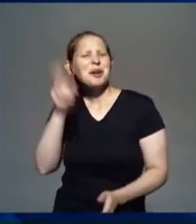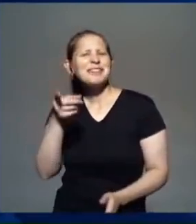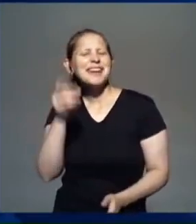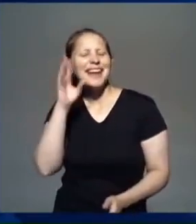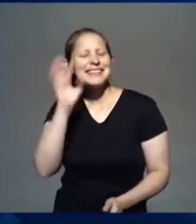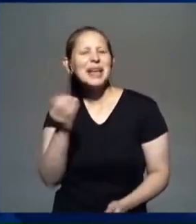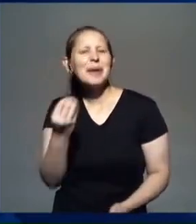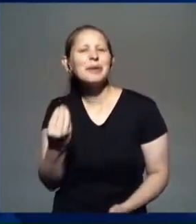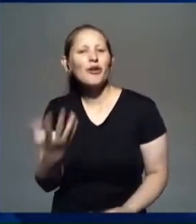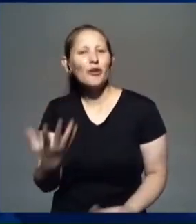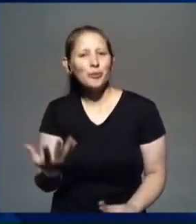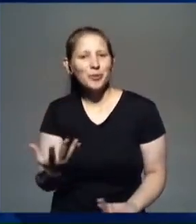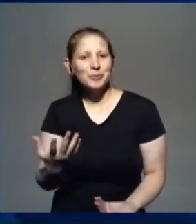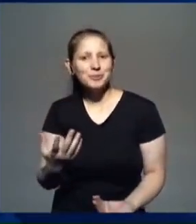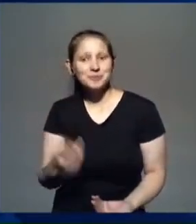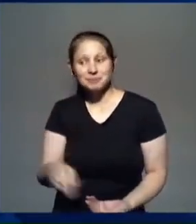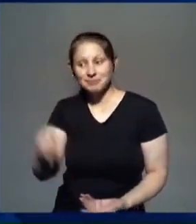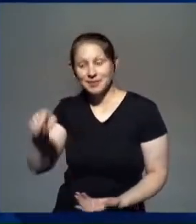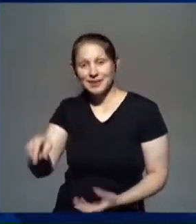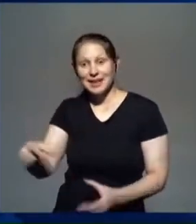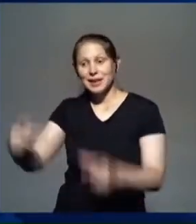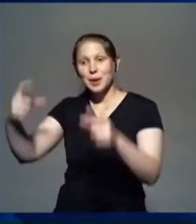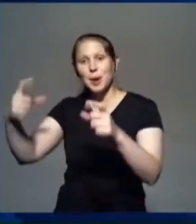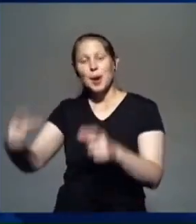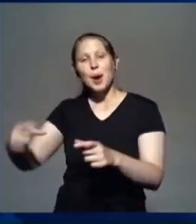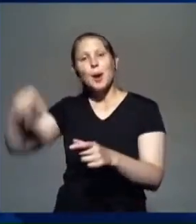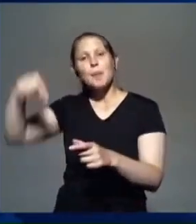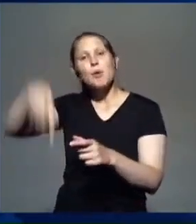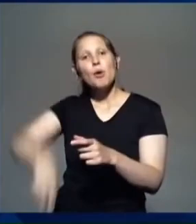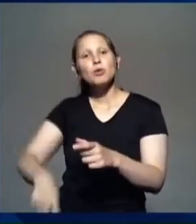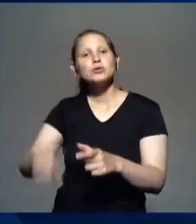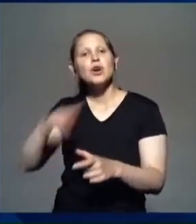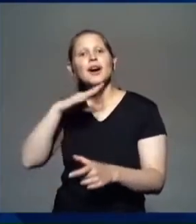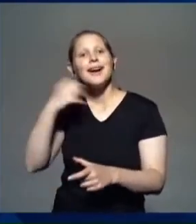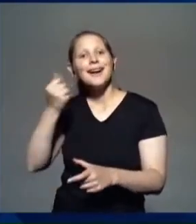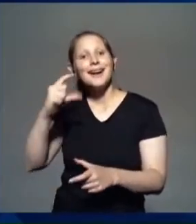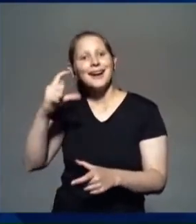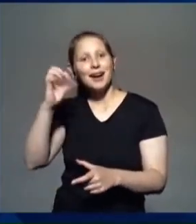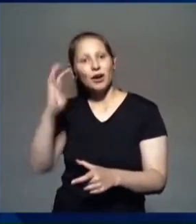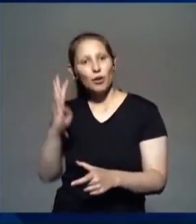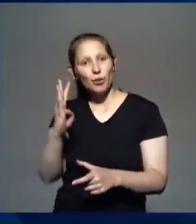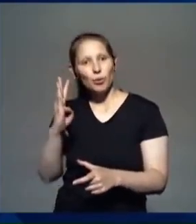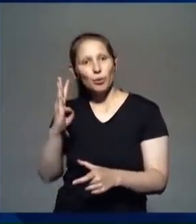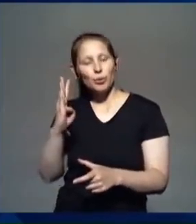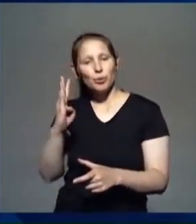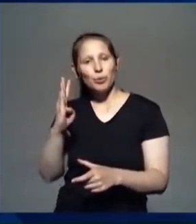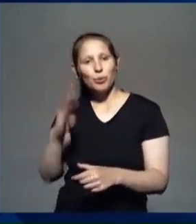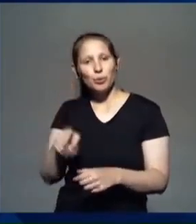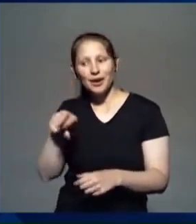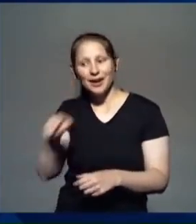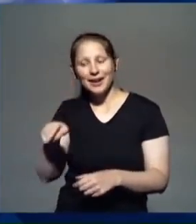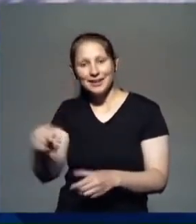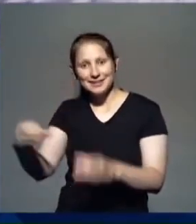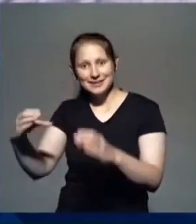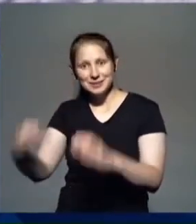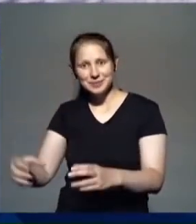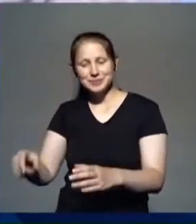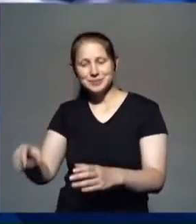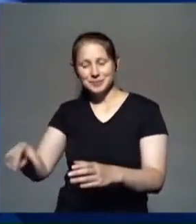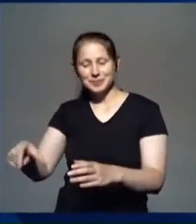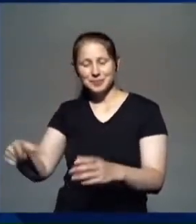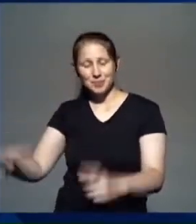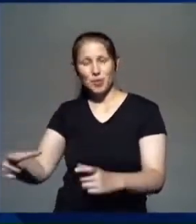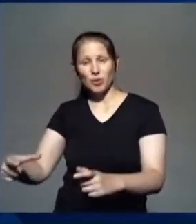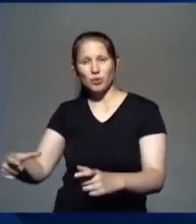pozo de Jacob? El pozo de Jacob es el pozo antiguo